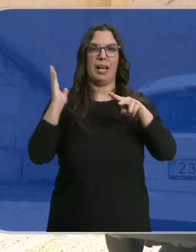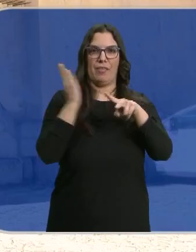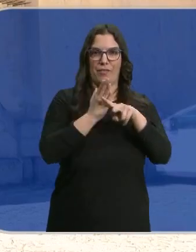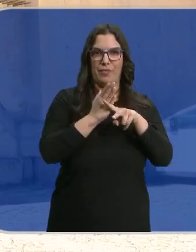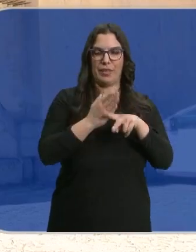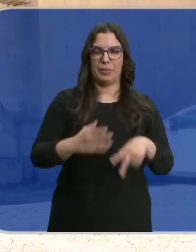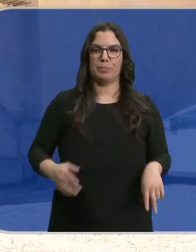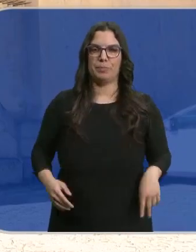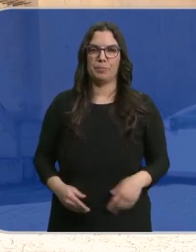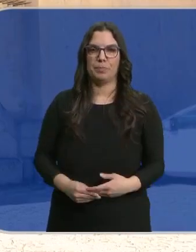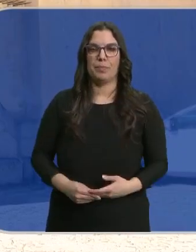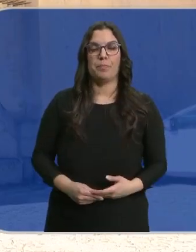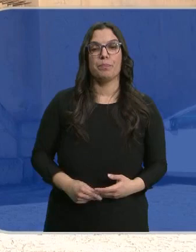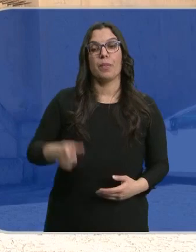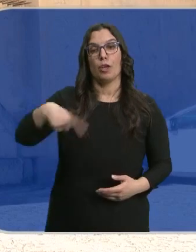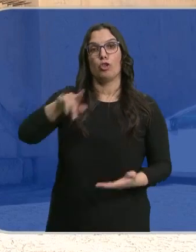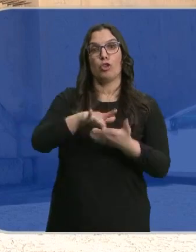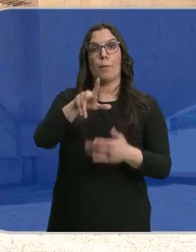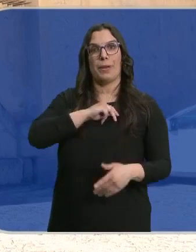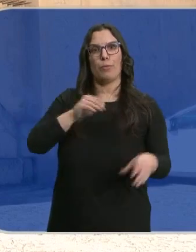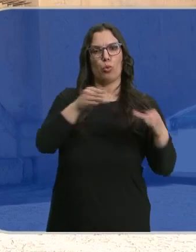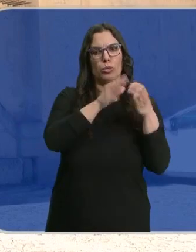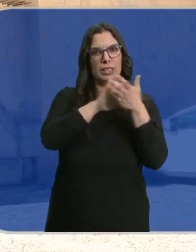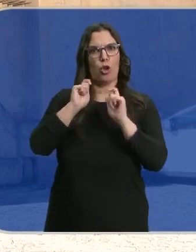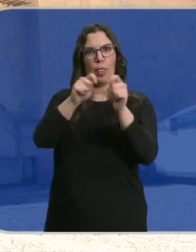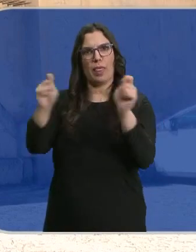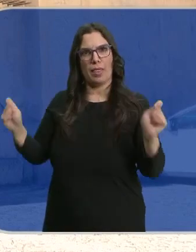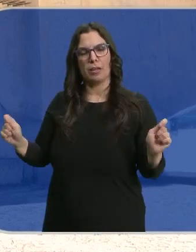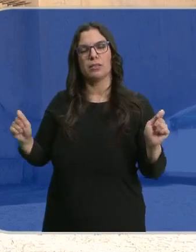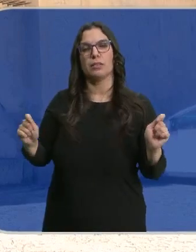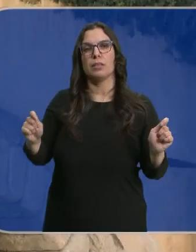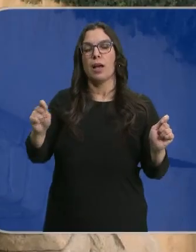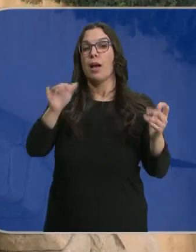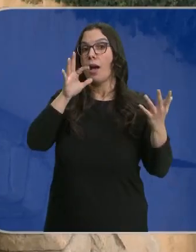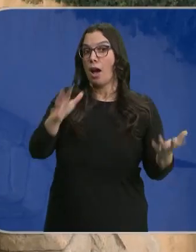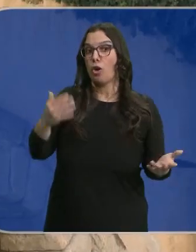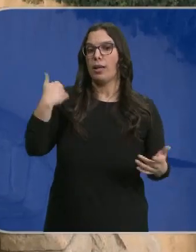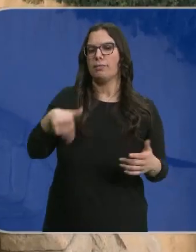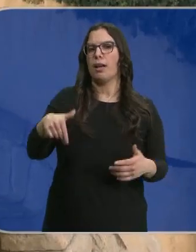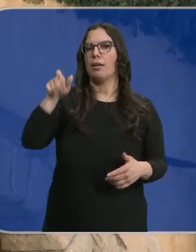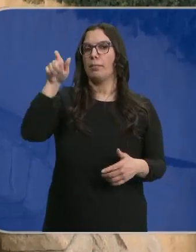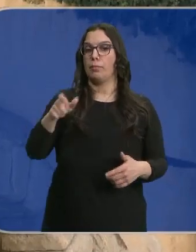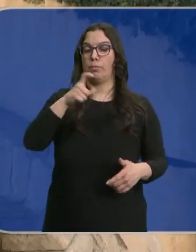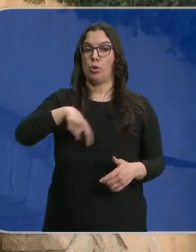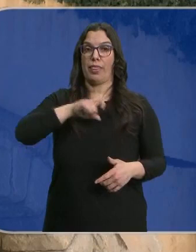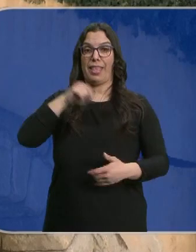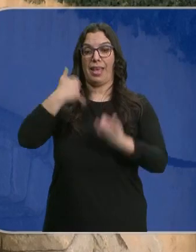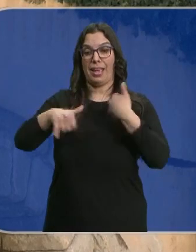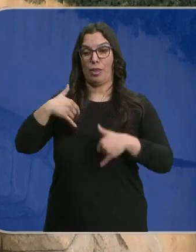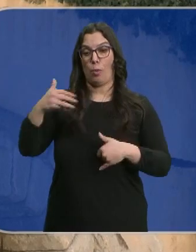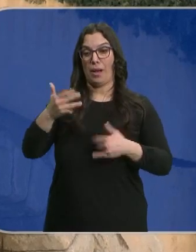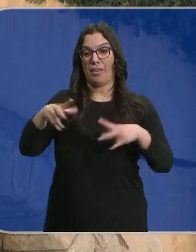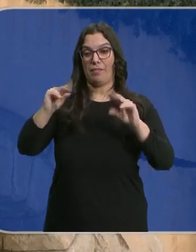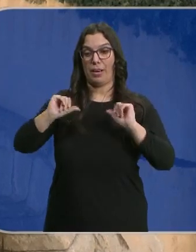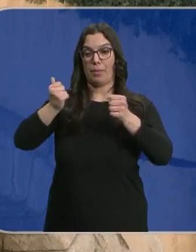al monumento. Fueron condecorados por la Junta de Castilla y León y ahora cuando ese agente herido se ha reincorporado después de la baja se ha